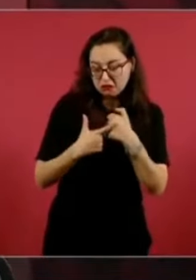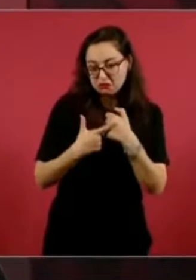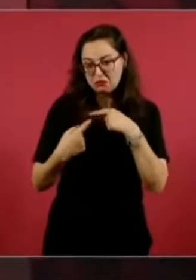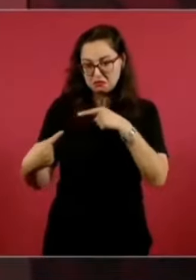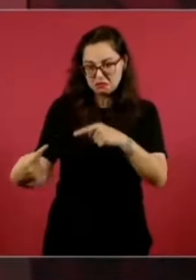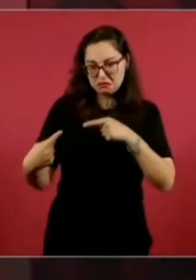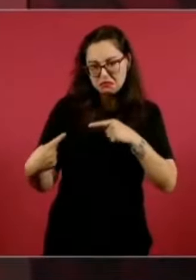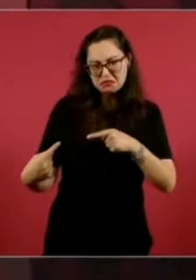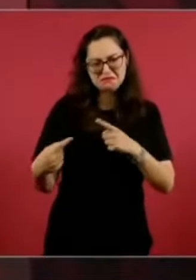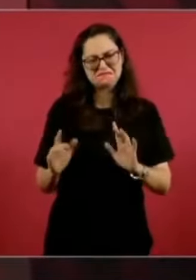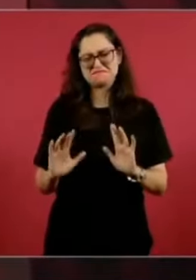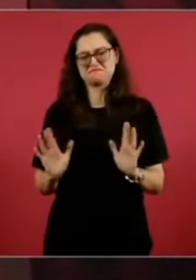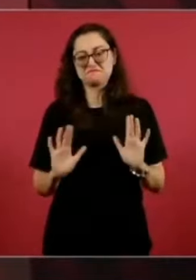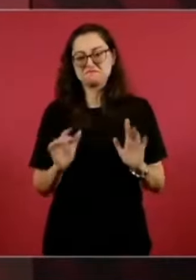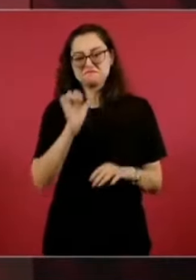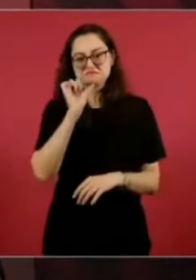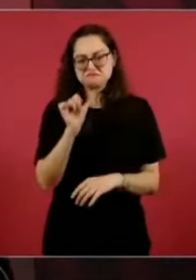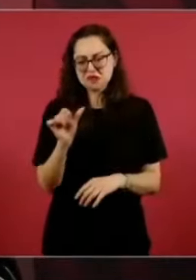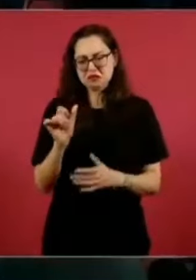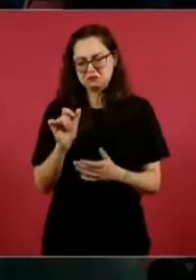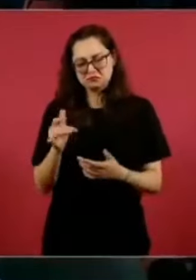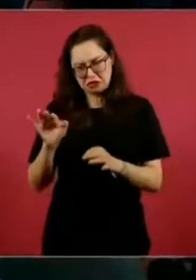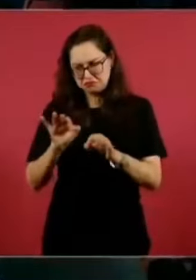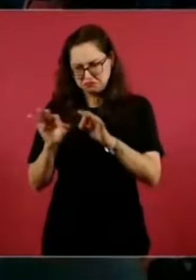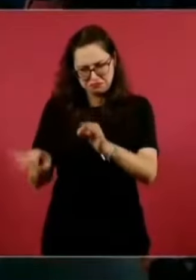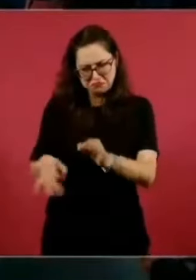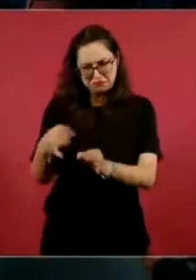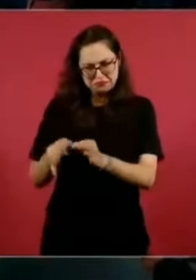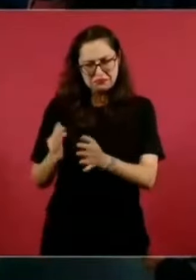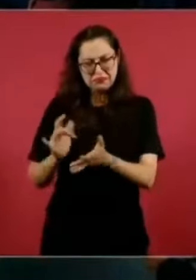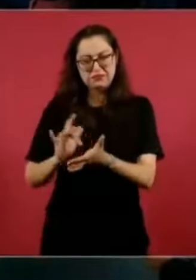trabajo. Cuauhtémoc hablamos. Gracias, Presidente.